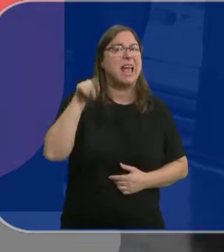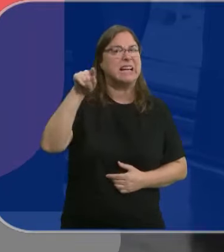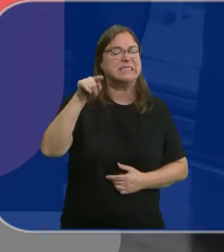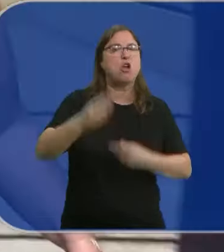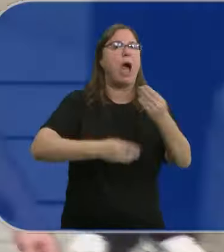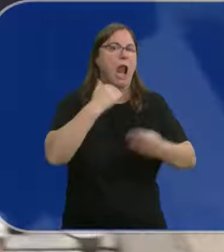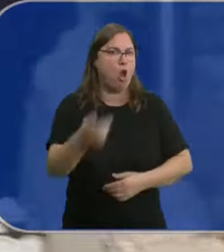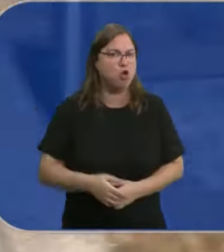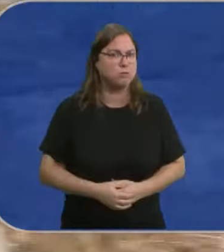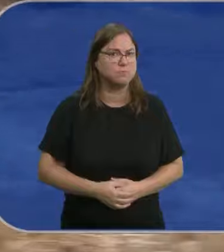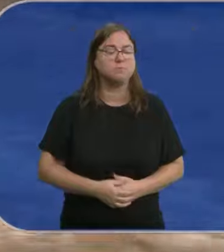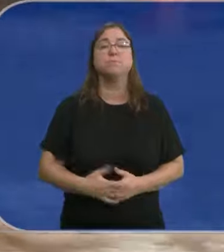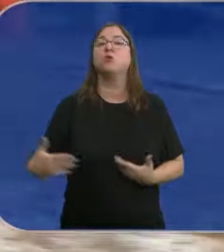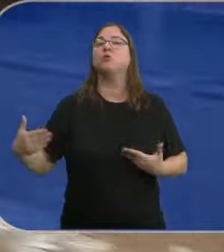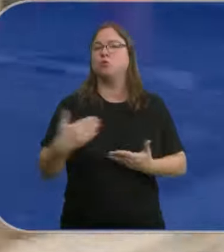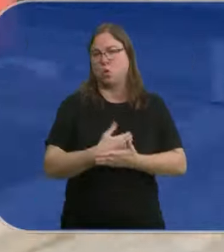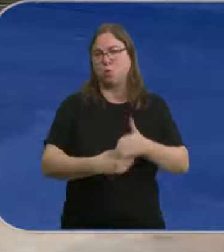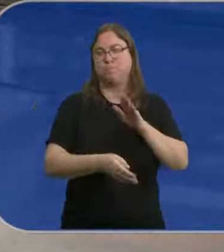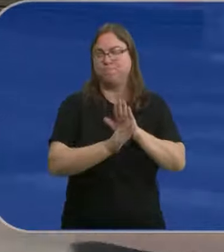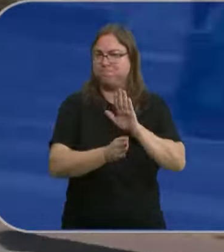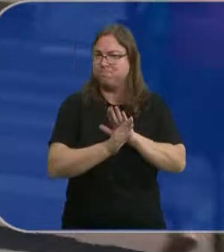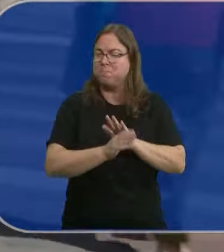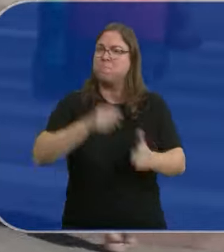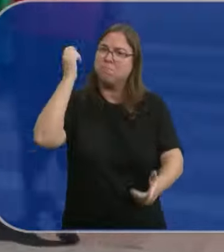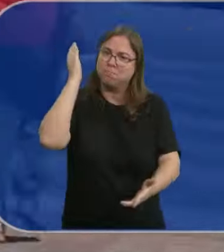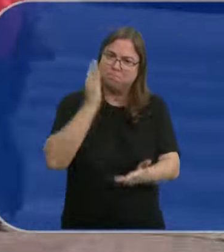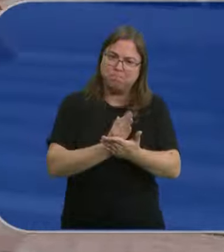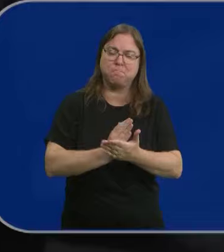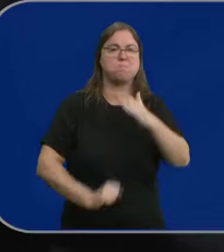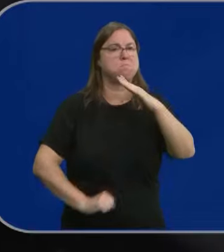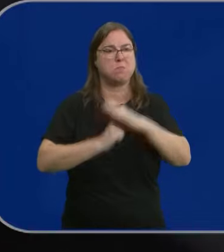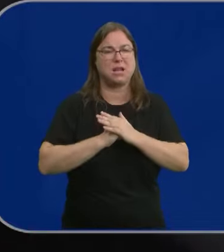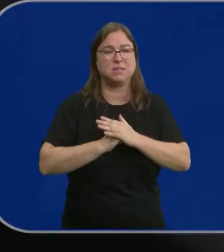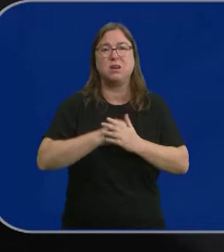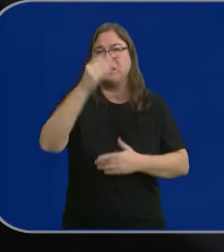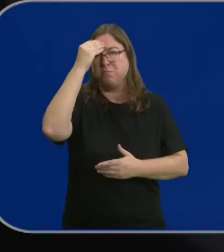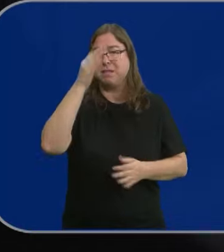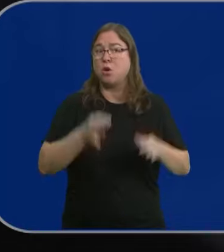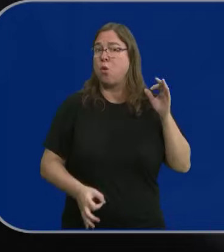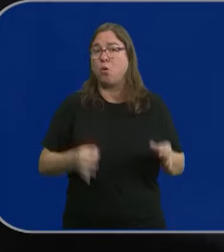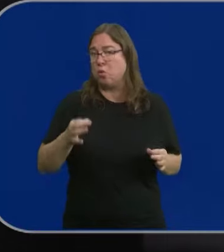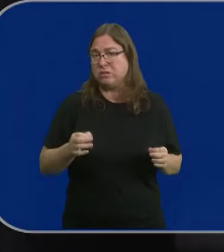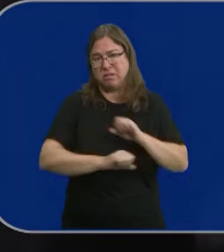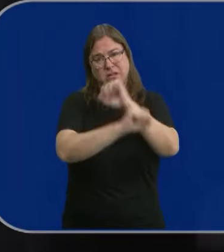tío le había hecho algo. Todos ellos siguen pidiendo la máxima pena para el acusado porque creen que justicia ya no se va a poder hacer.